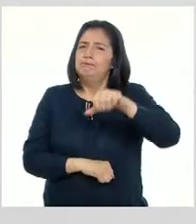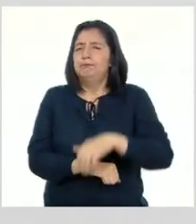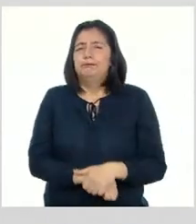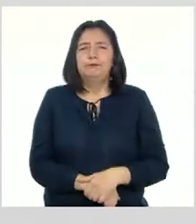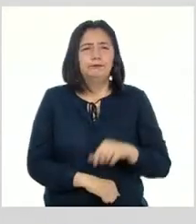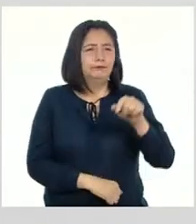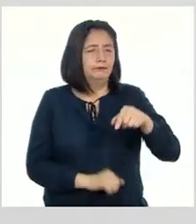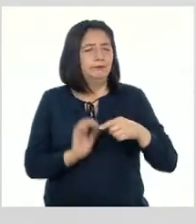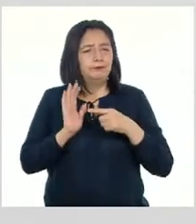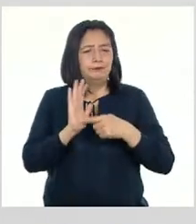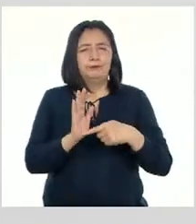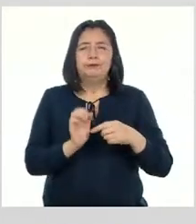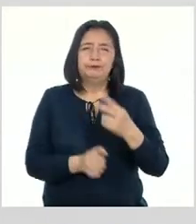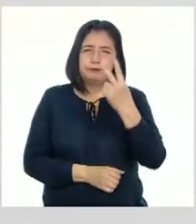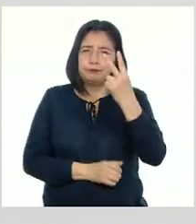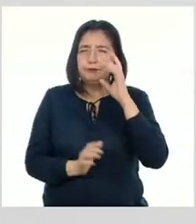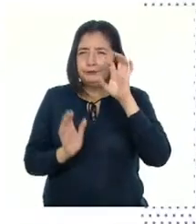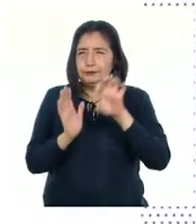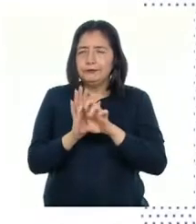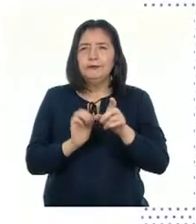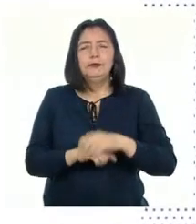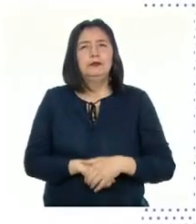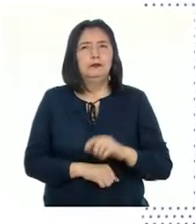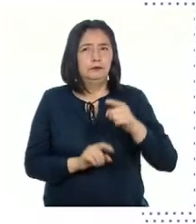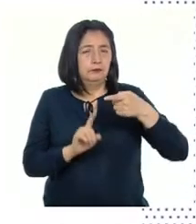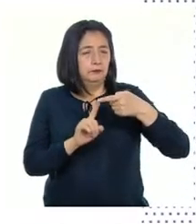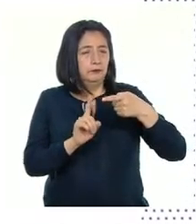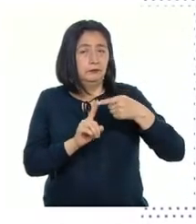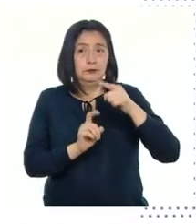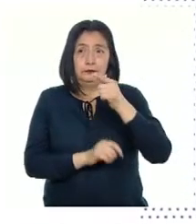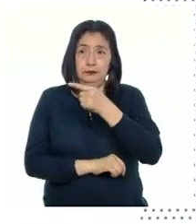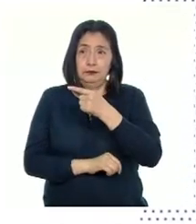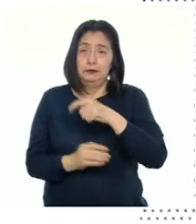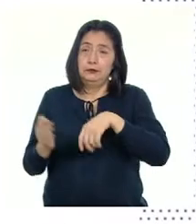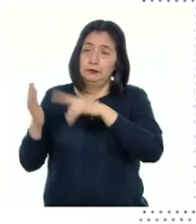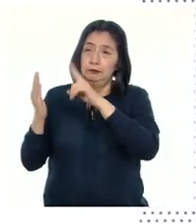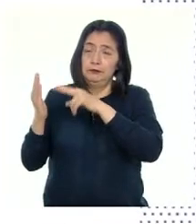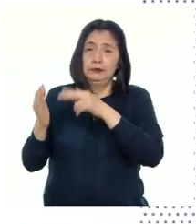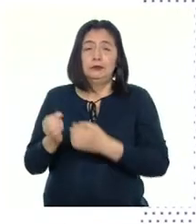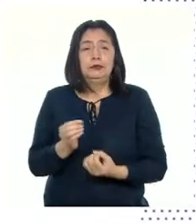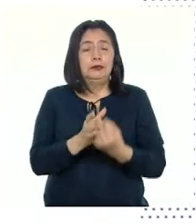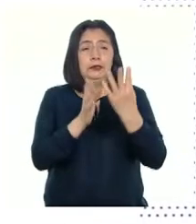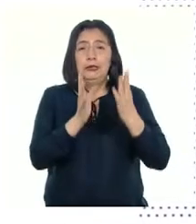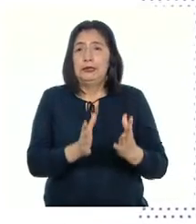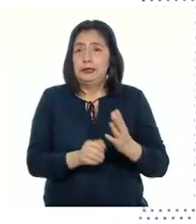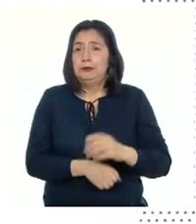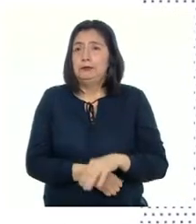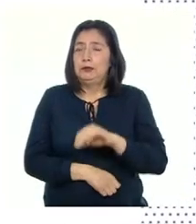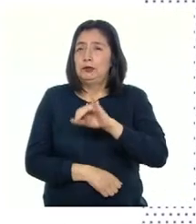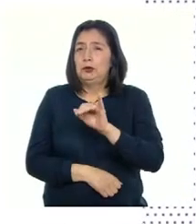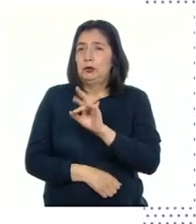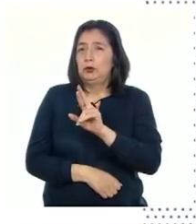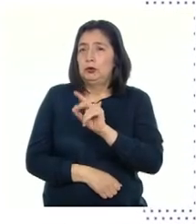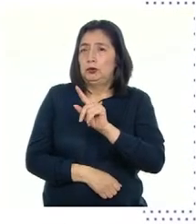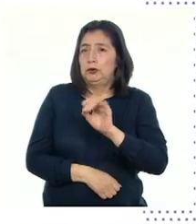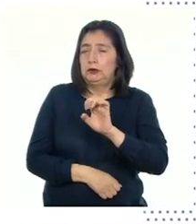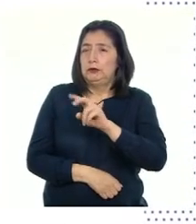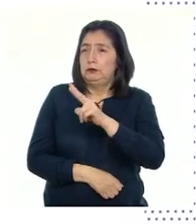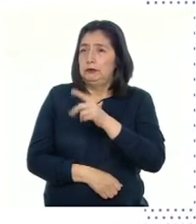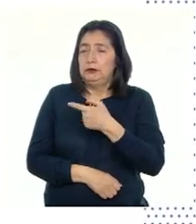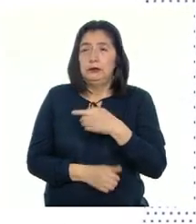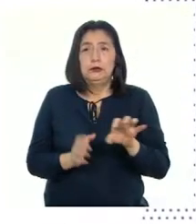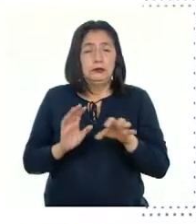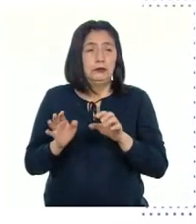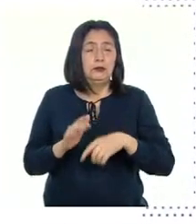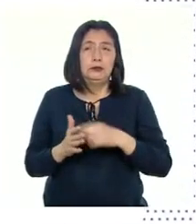Aquí les muestro dos ejemplos Primero, esta pintura del arequipeño Jorge Binatea Reynoso Quien